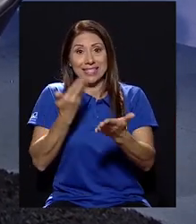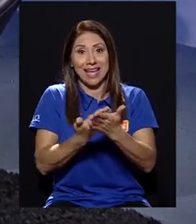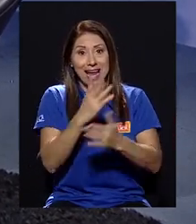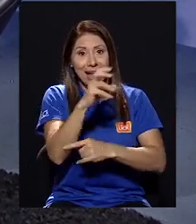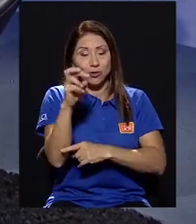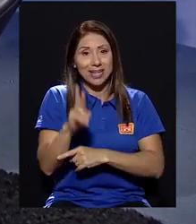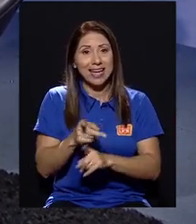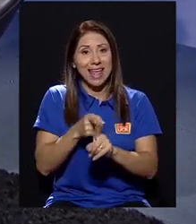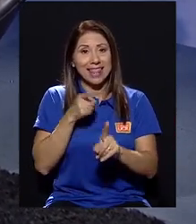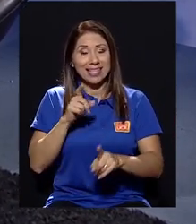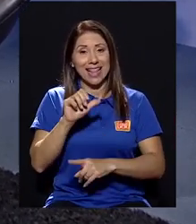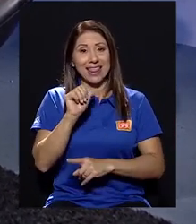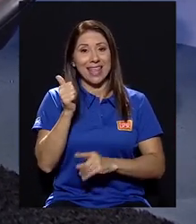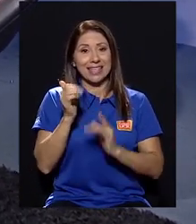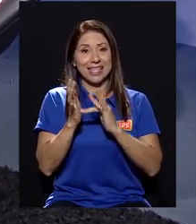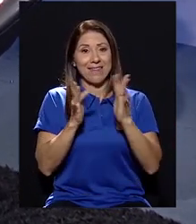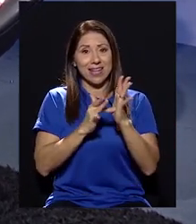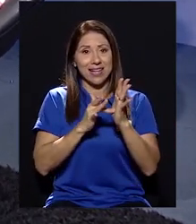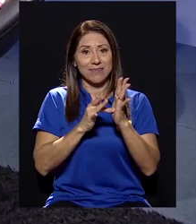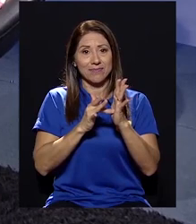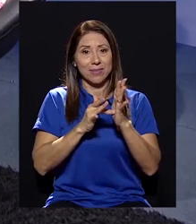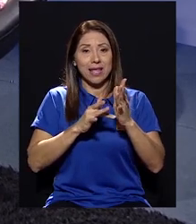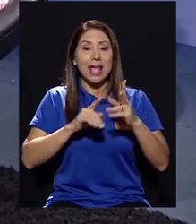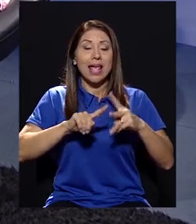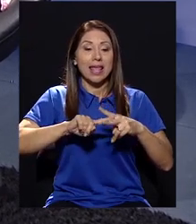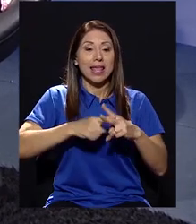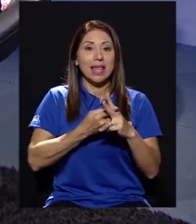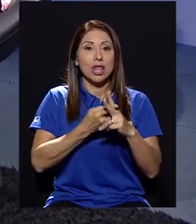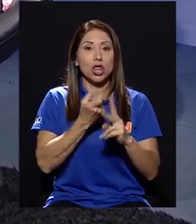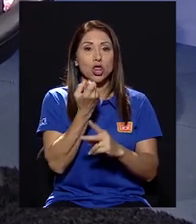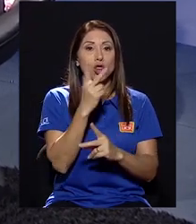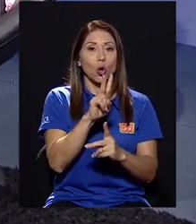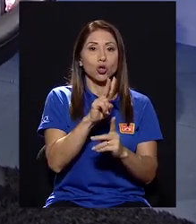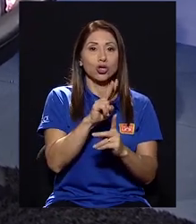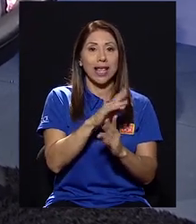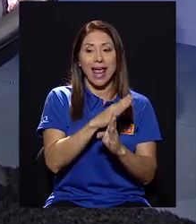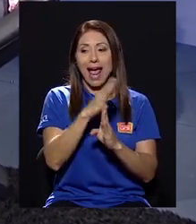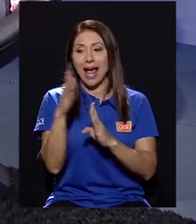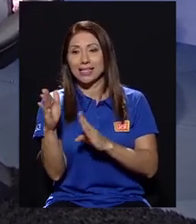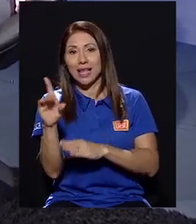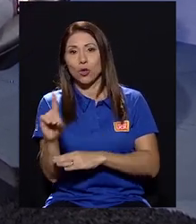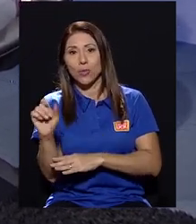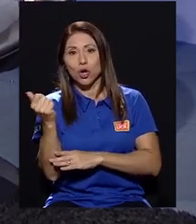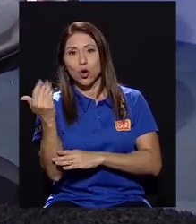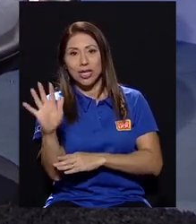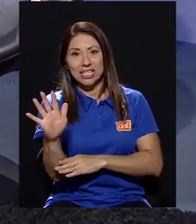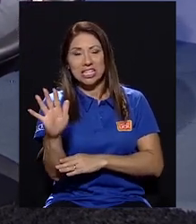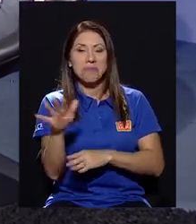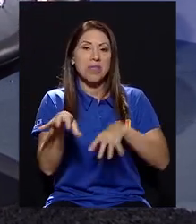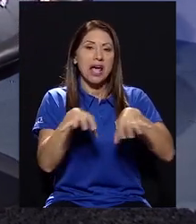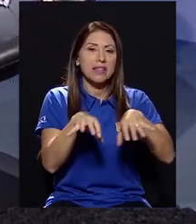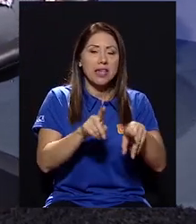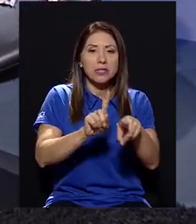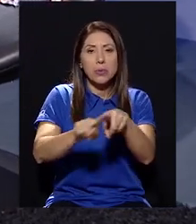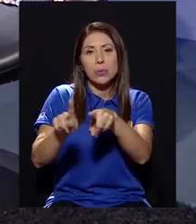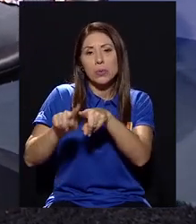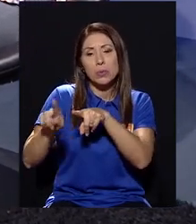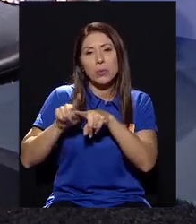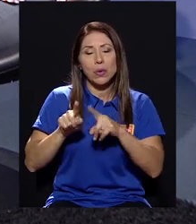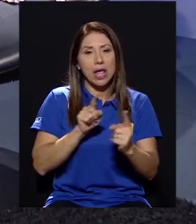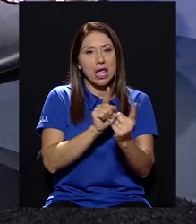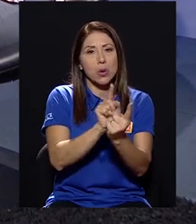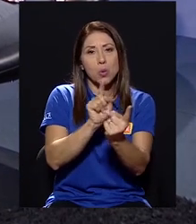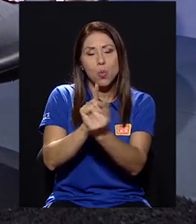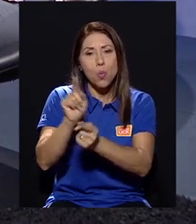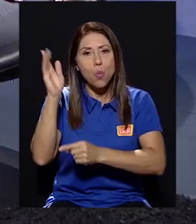y desde el 12 hasta el domingo 15 vamos a estar en actividades que van desde encuentros, ponencias,